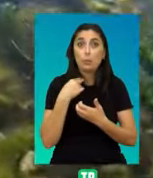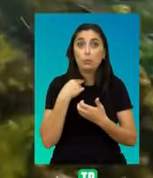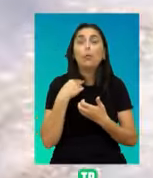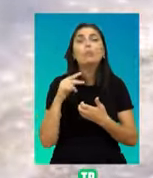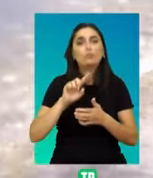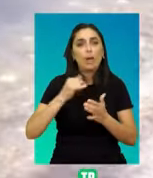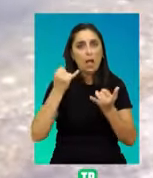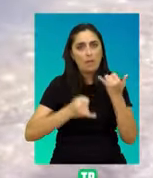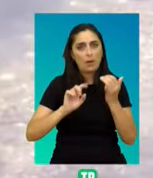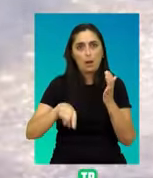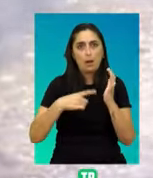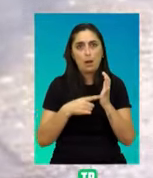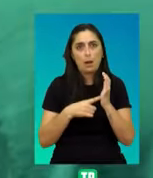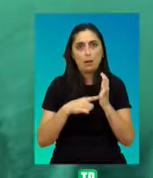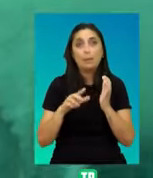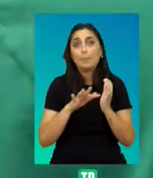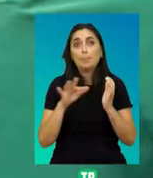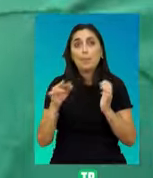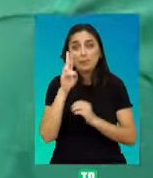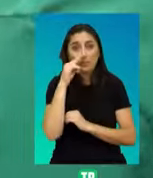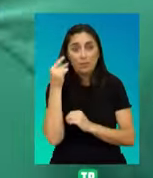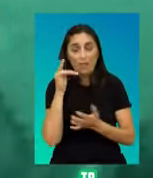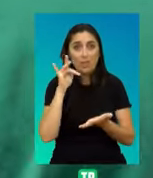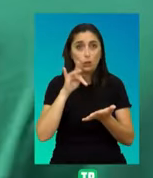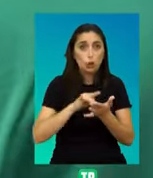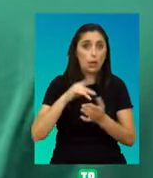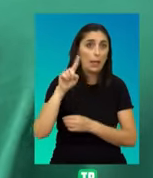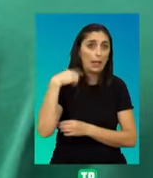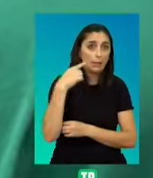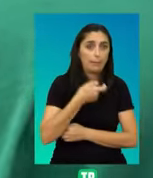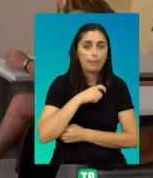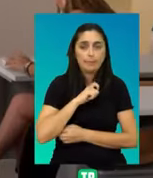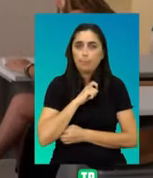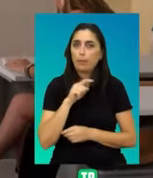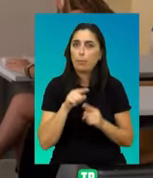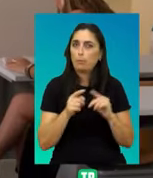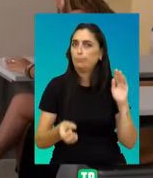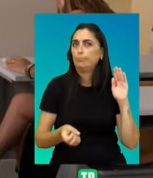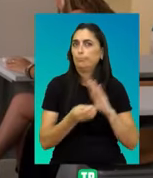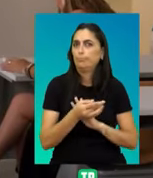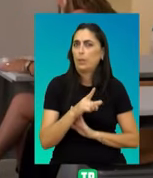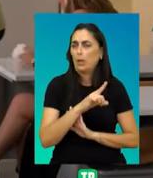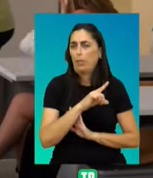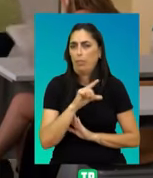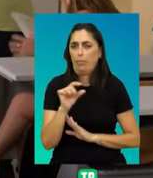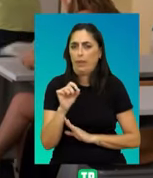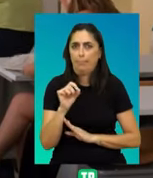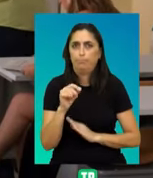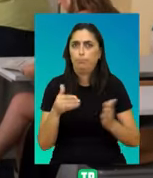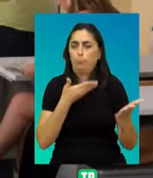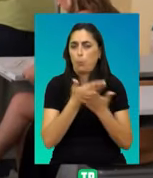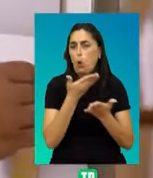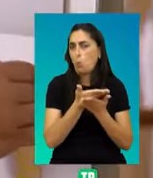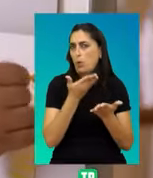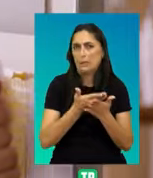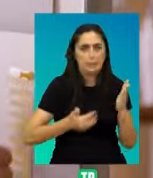las Asambleas Ciudadanas contra el Cambio Climático, celebradas en Francia, Inglaterra o España, que aportan un centenar largo de propuestas que, a